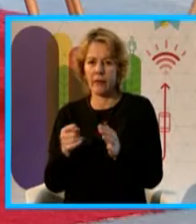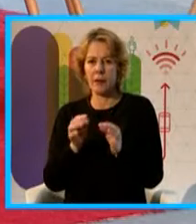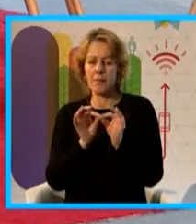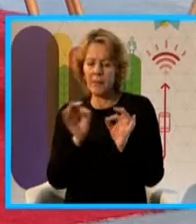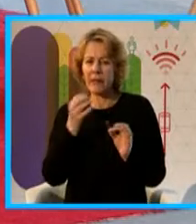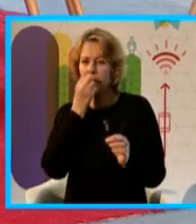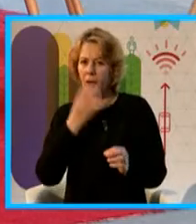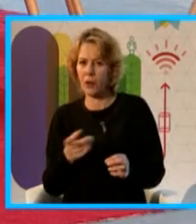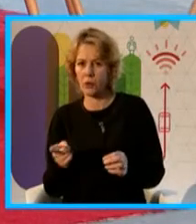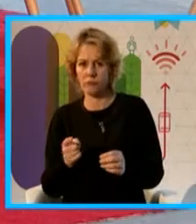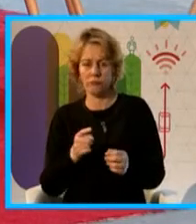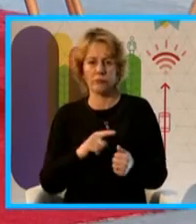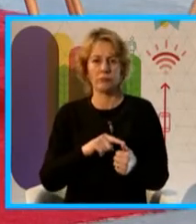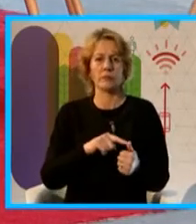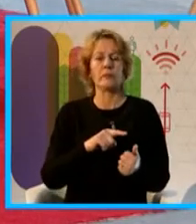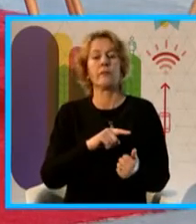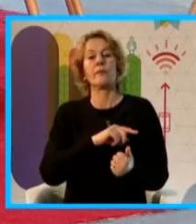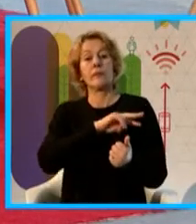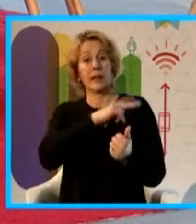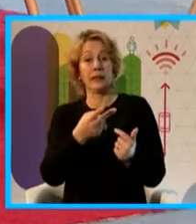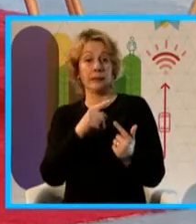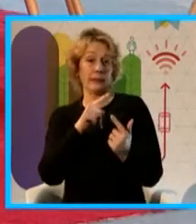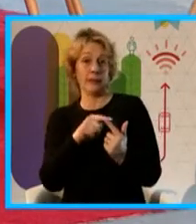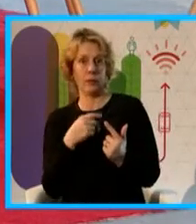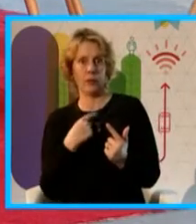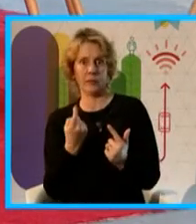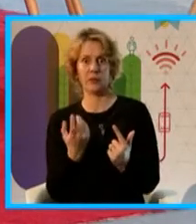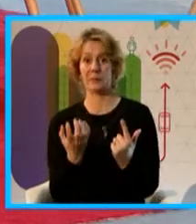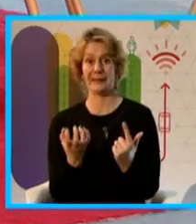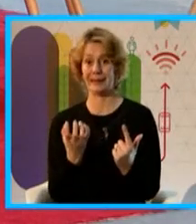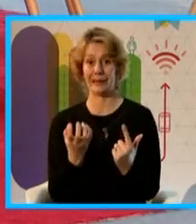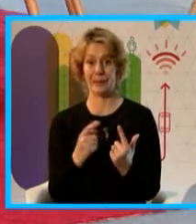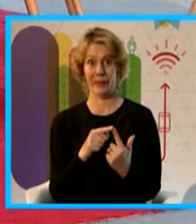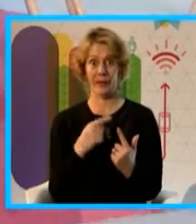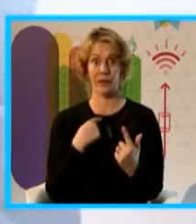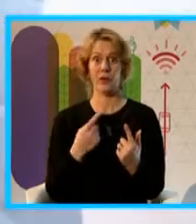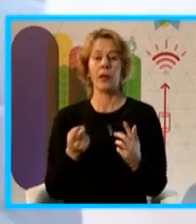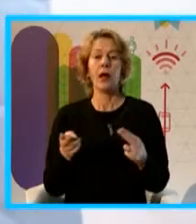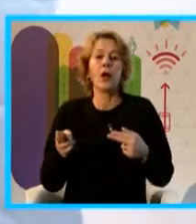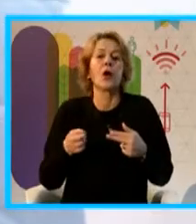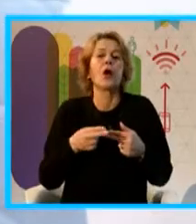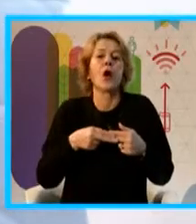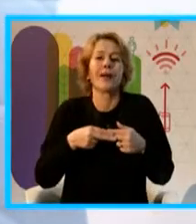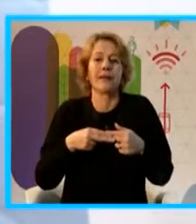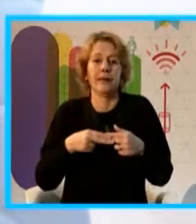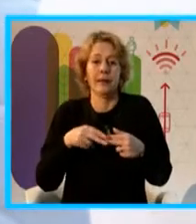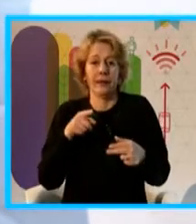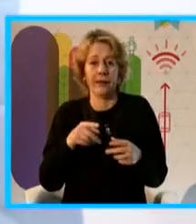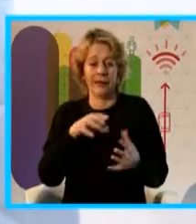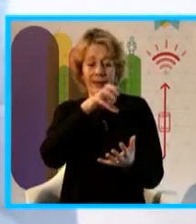El segundo que nosotros necesitábamos desesperadamente era conectar las estaciones existentes